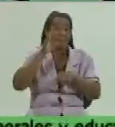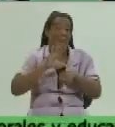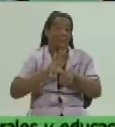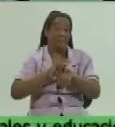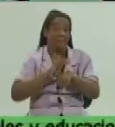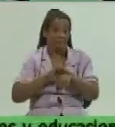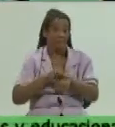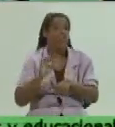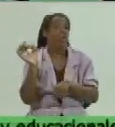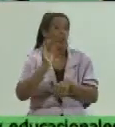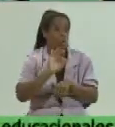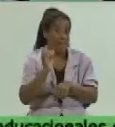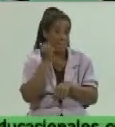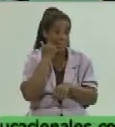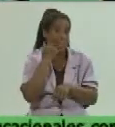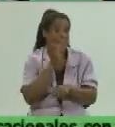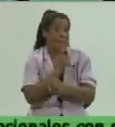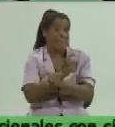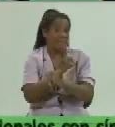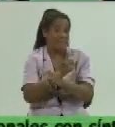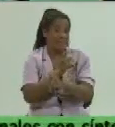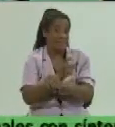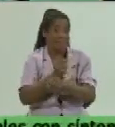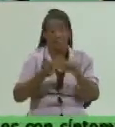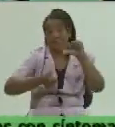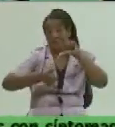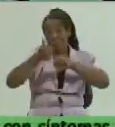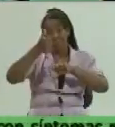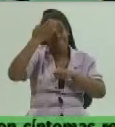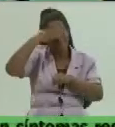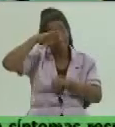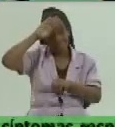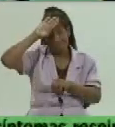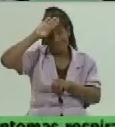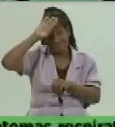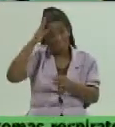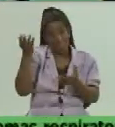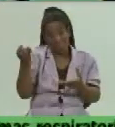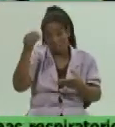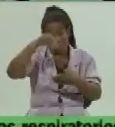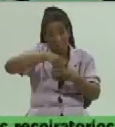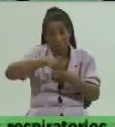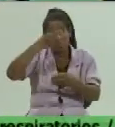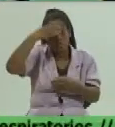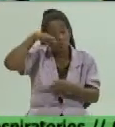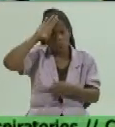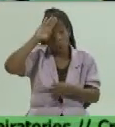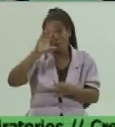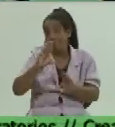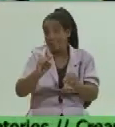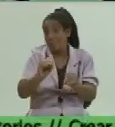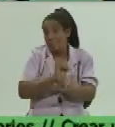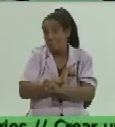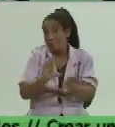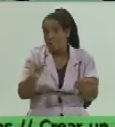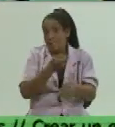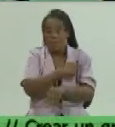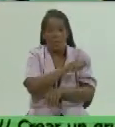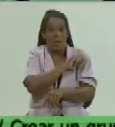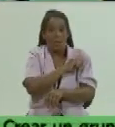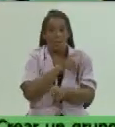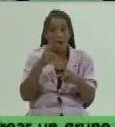el riesgo es el comportamiento del país nosotros estamos en Cuba y como siempre le hemos dicho a nuestro pueblo mientras exista